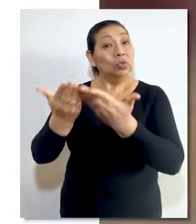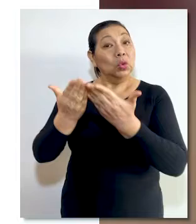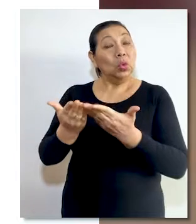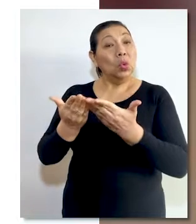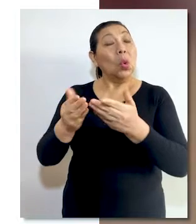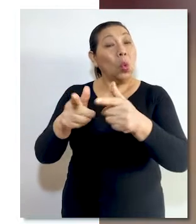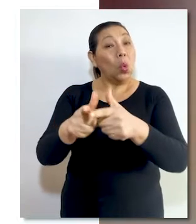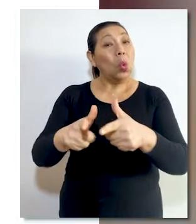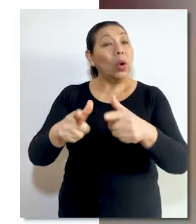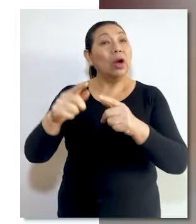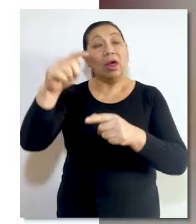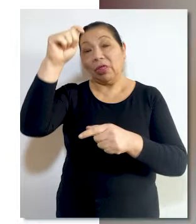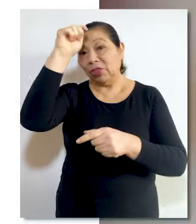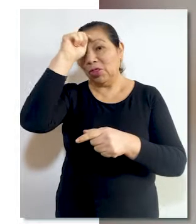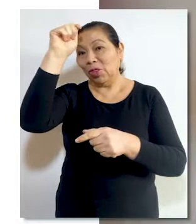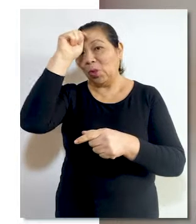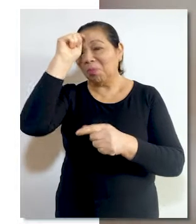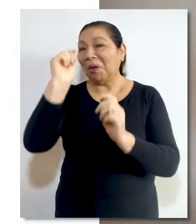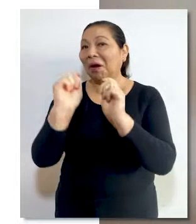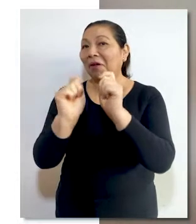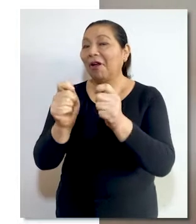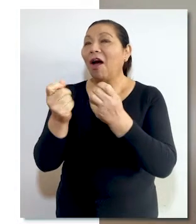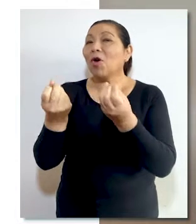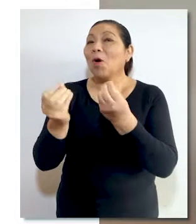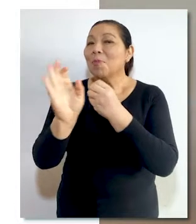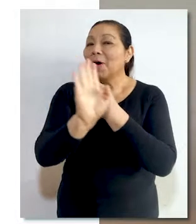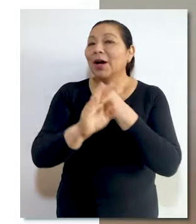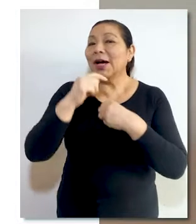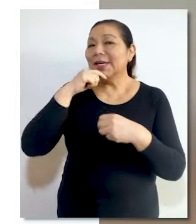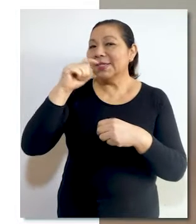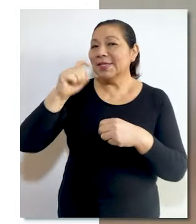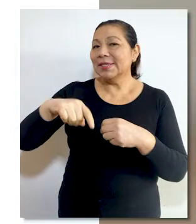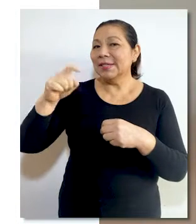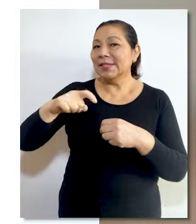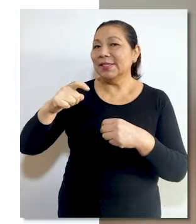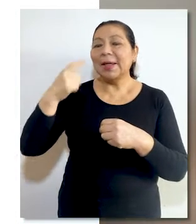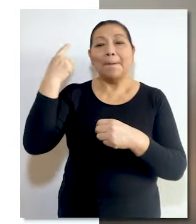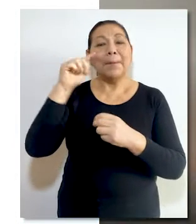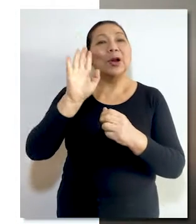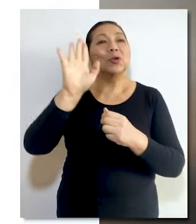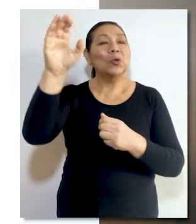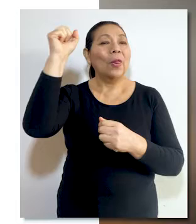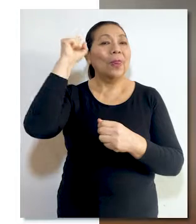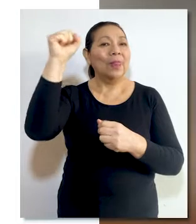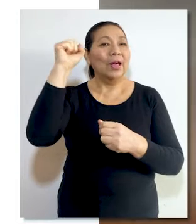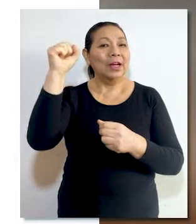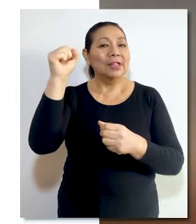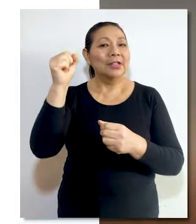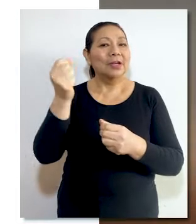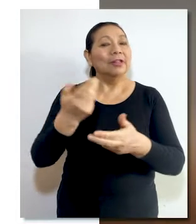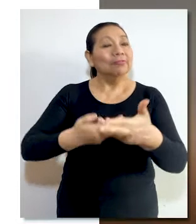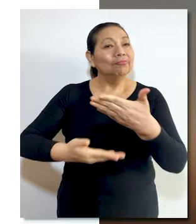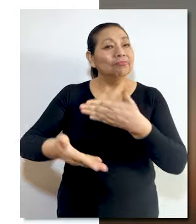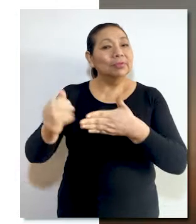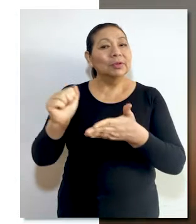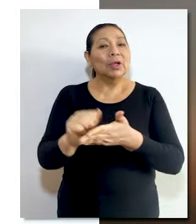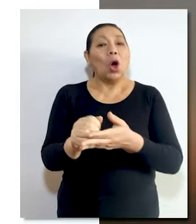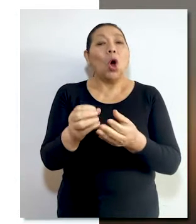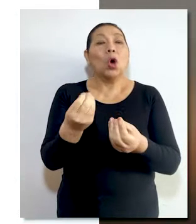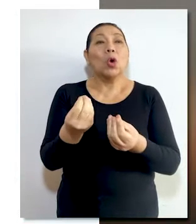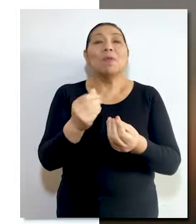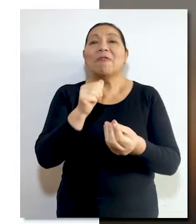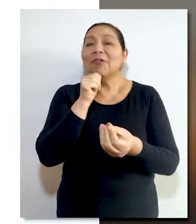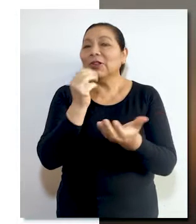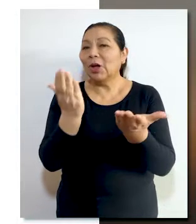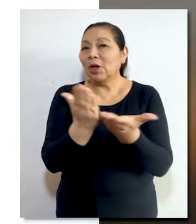jurisdiccionales de Tumbes no ofrecieron las garantías necesarias a fin de que el derecho de defensa de la recurrente en su calidad